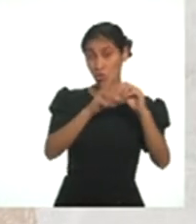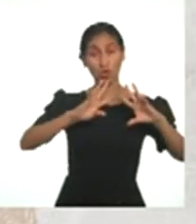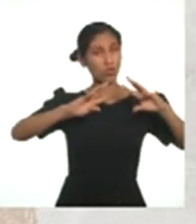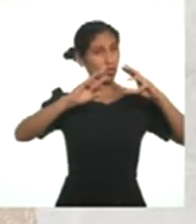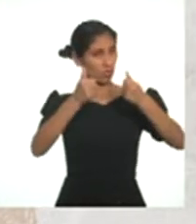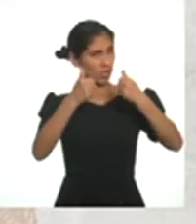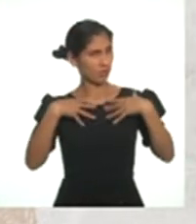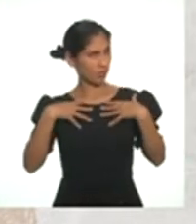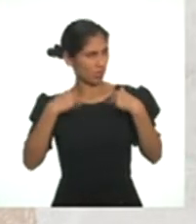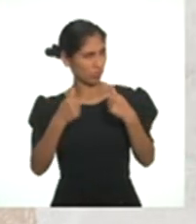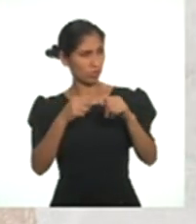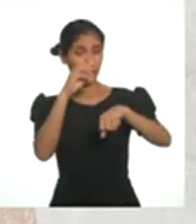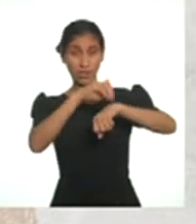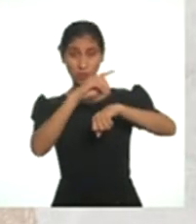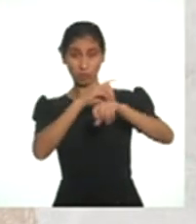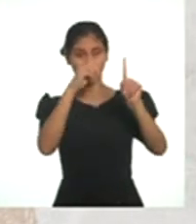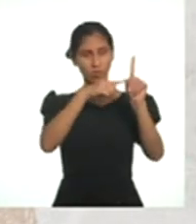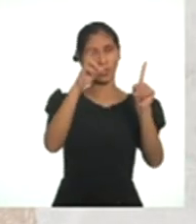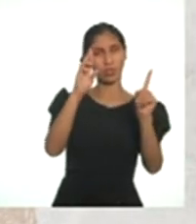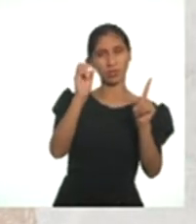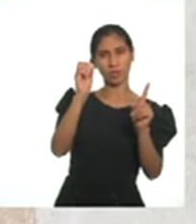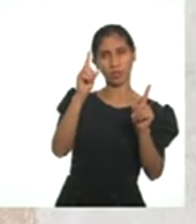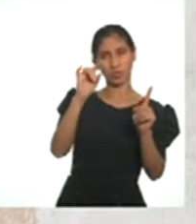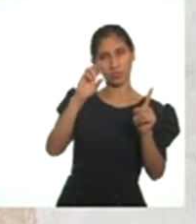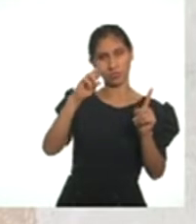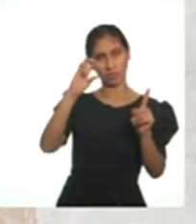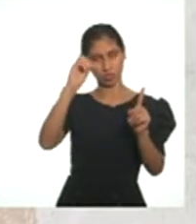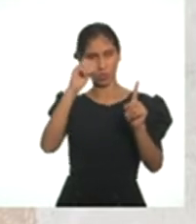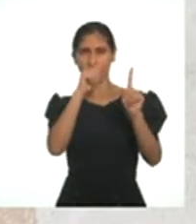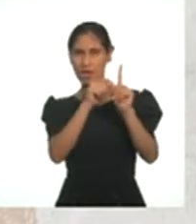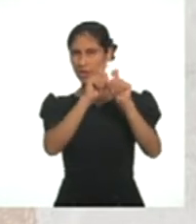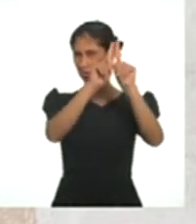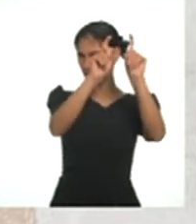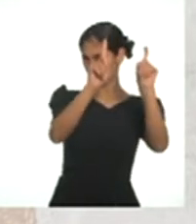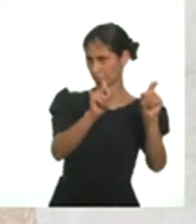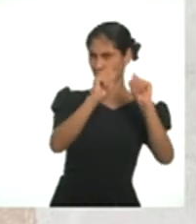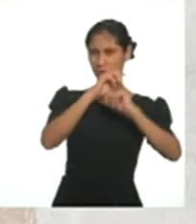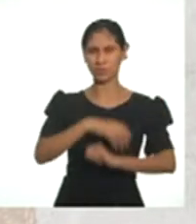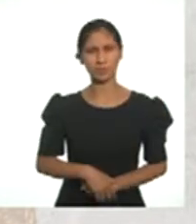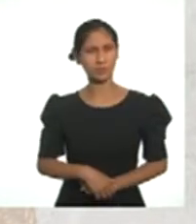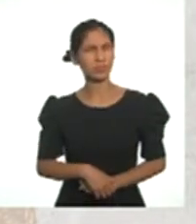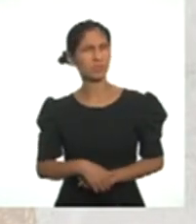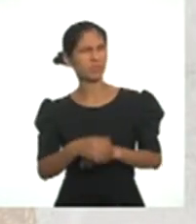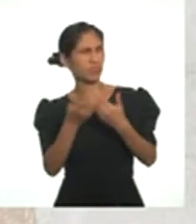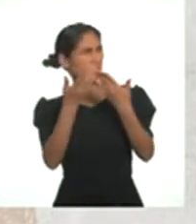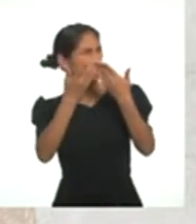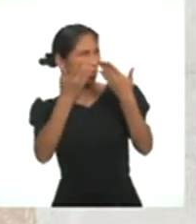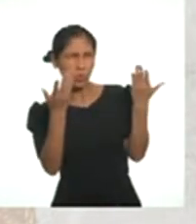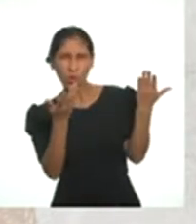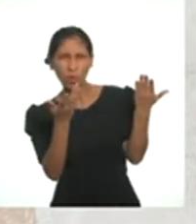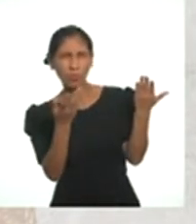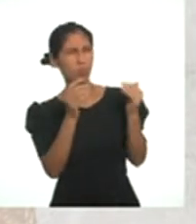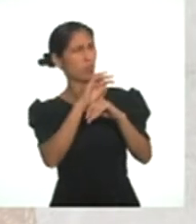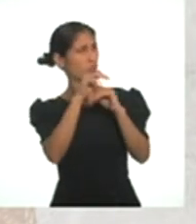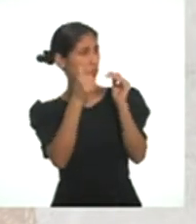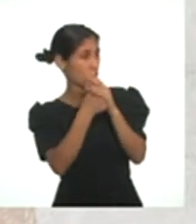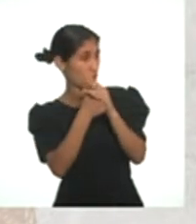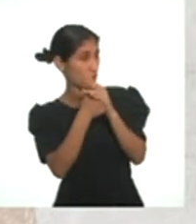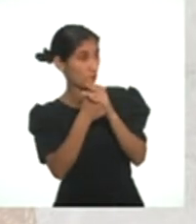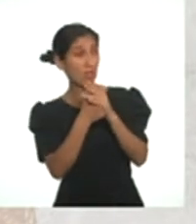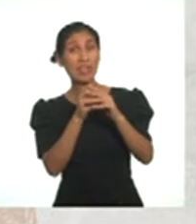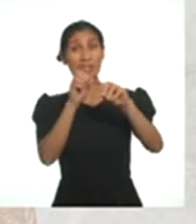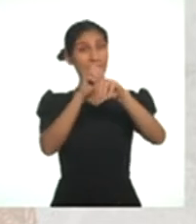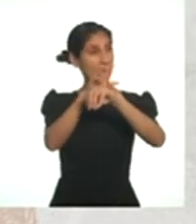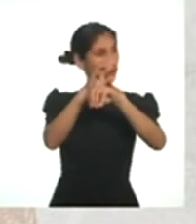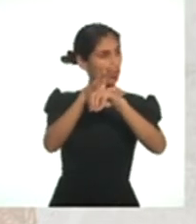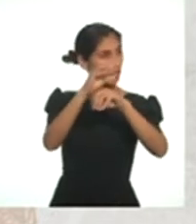doctor Rodrigo Reina, a quien se le hacen las preguntas. ¿De qué manera se recomienda